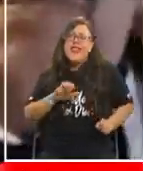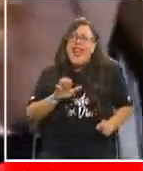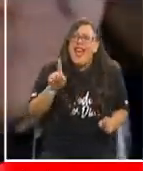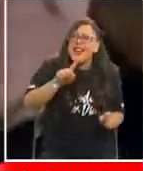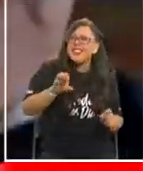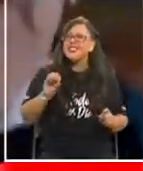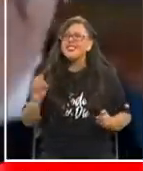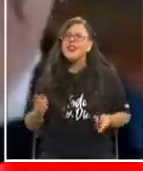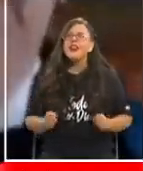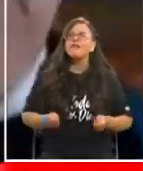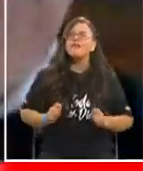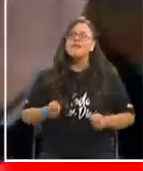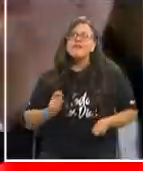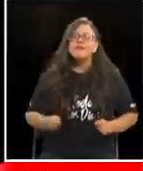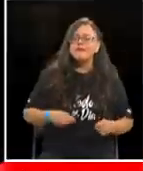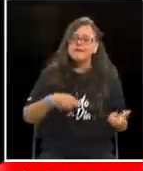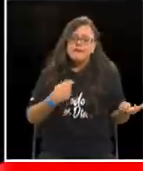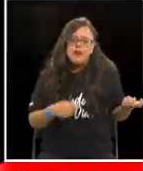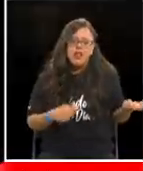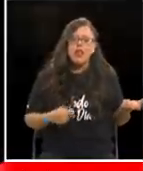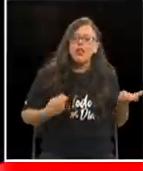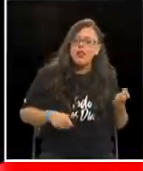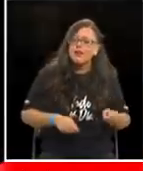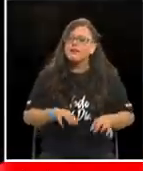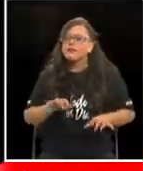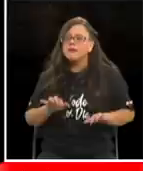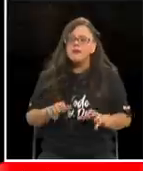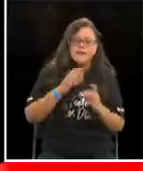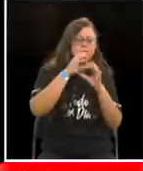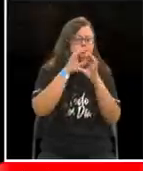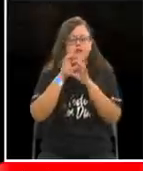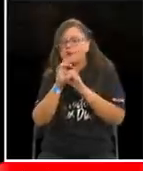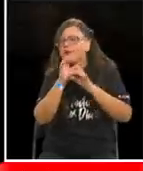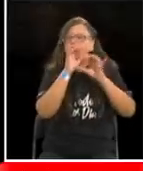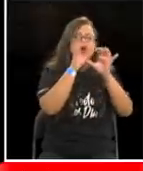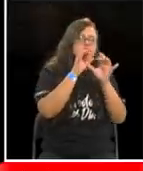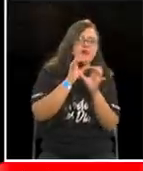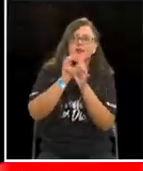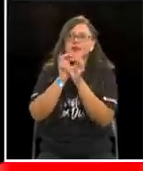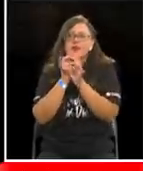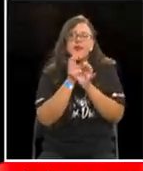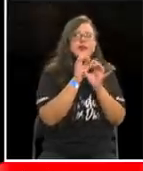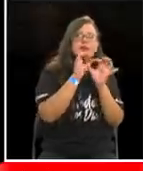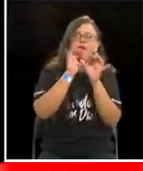hay